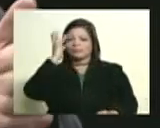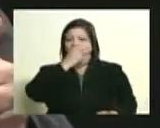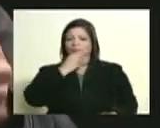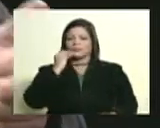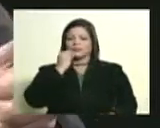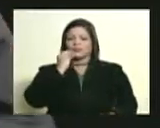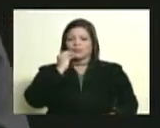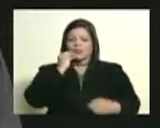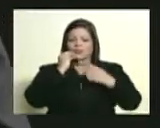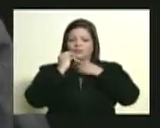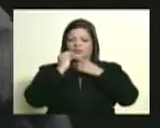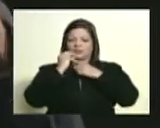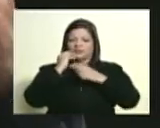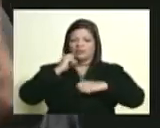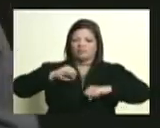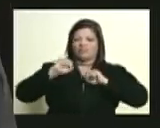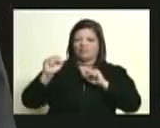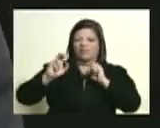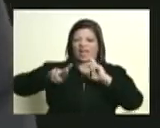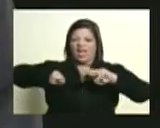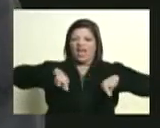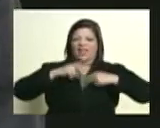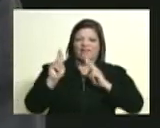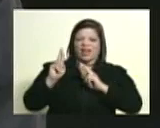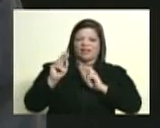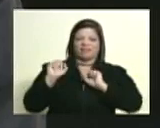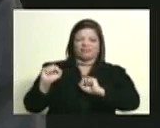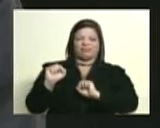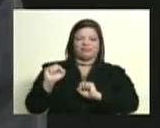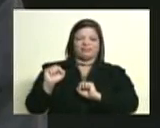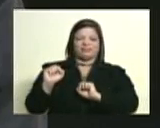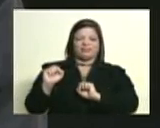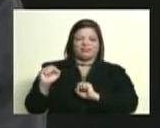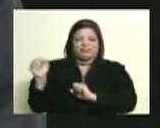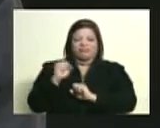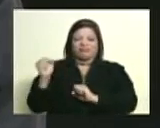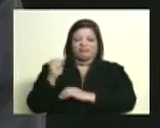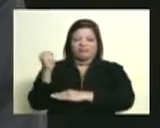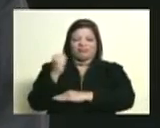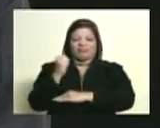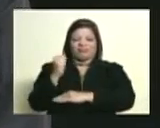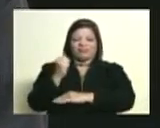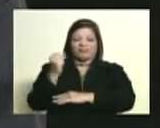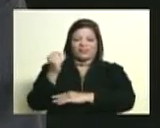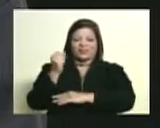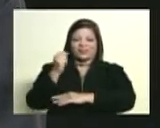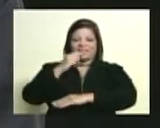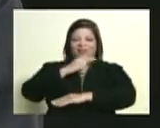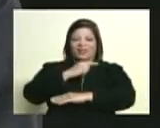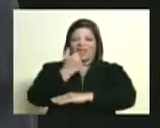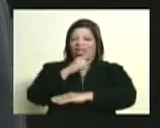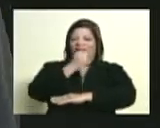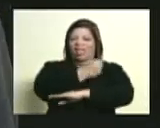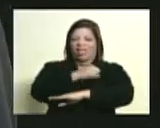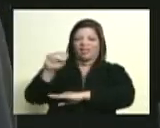rebelde reacio a obedecer la autoridad simplemente